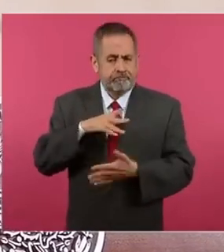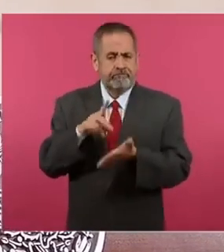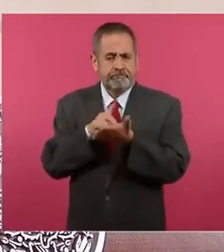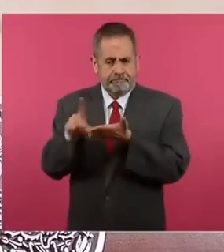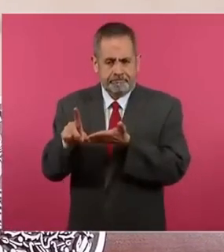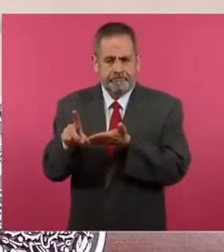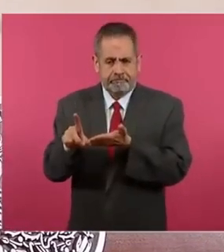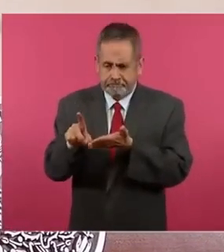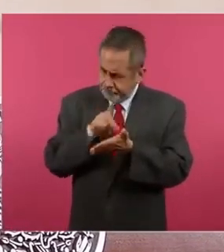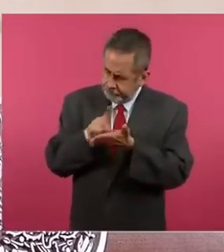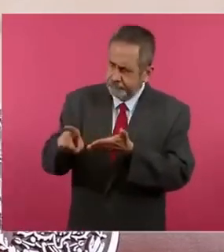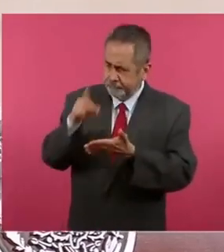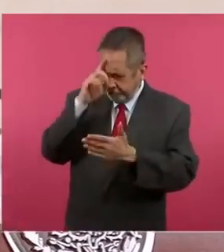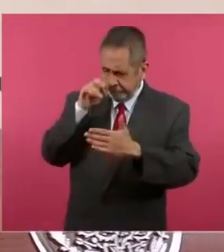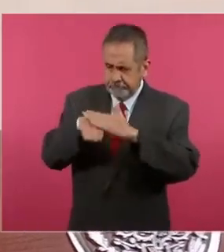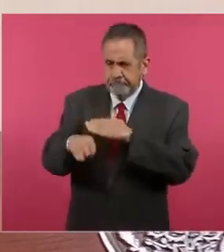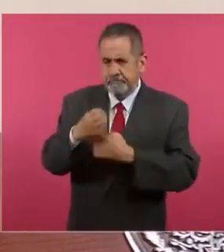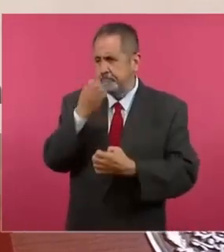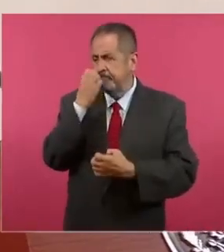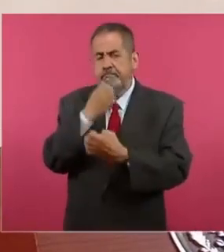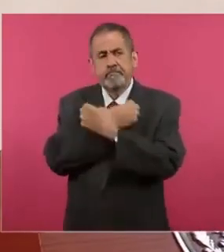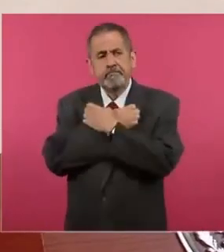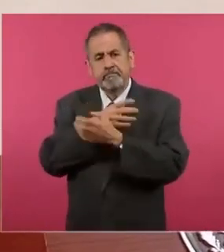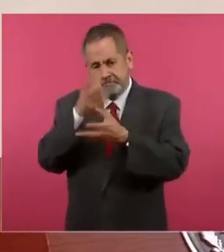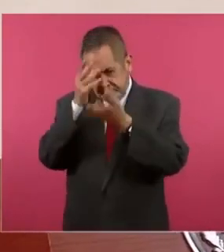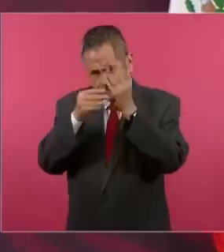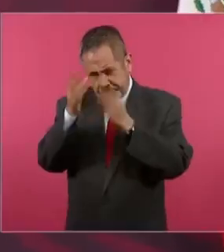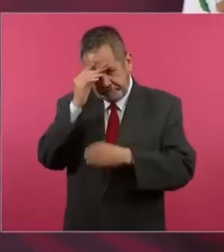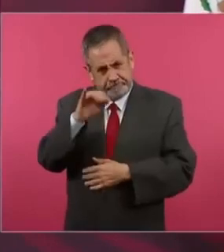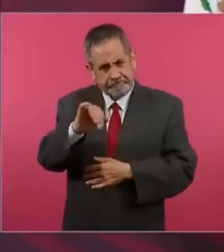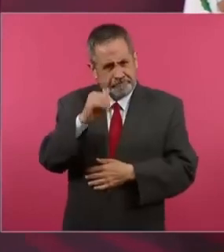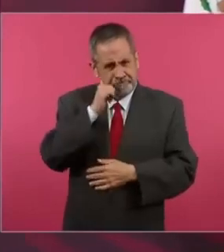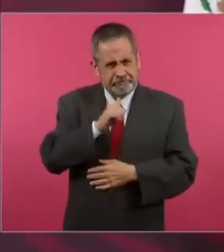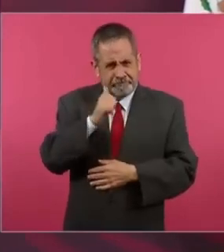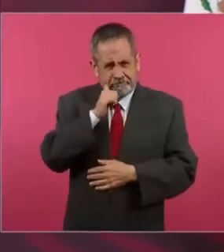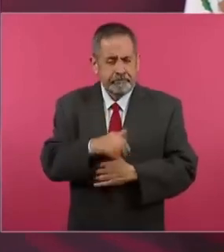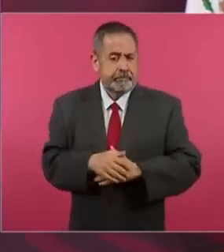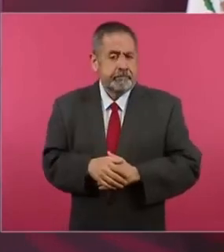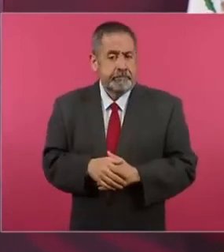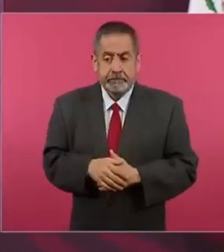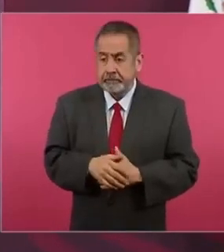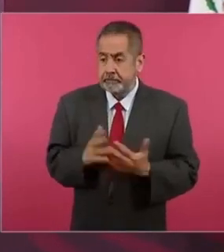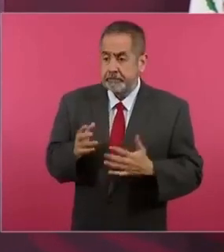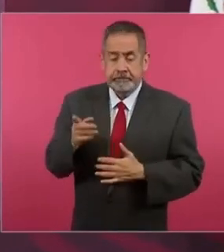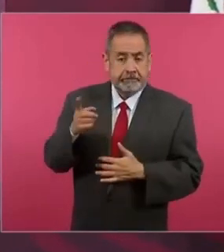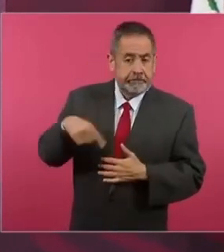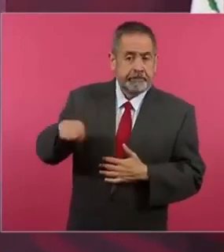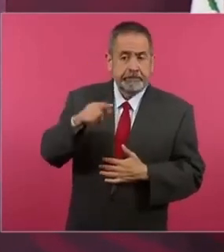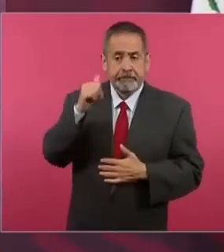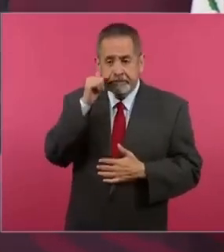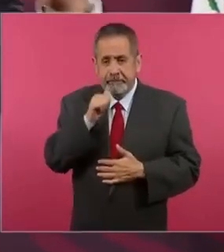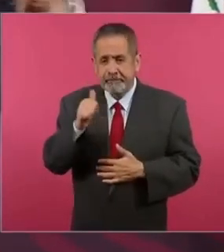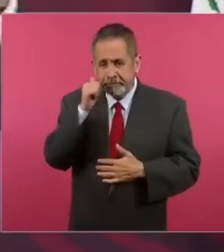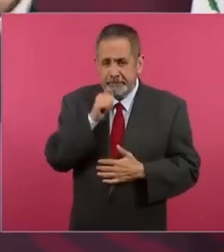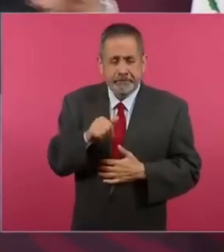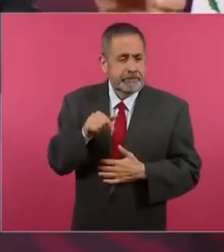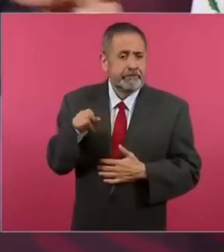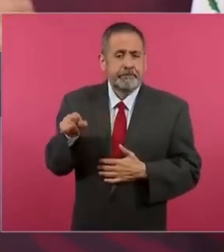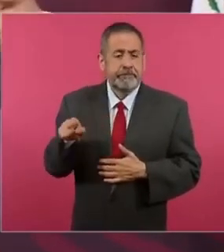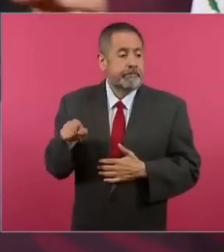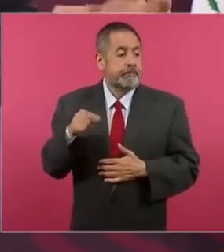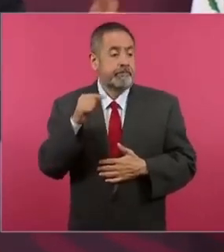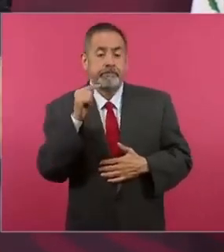Entonces, siempre han ambicionado poner al mercado